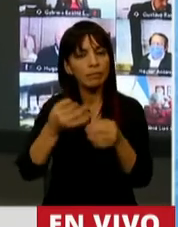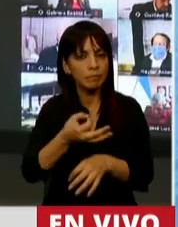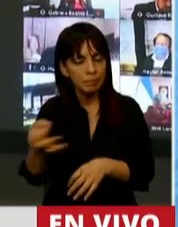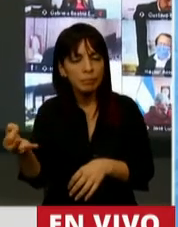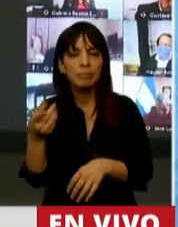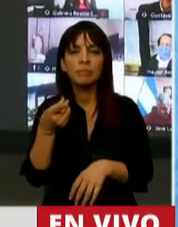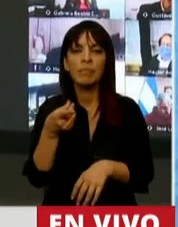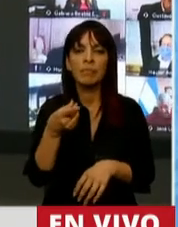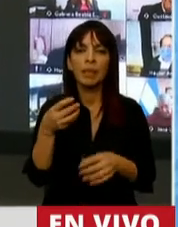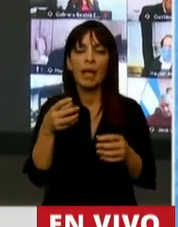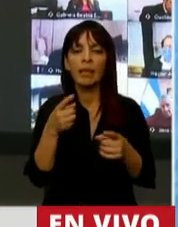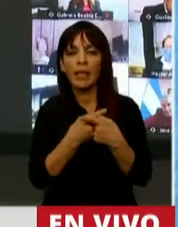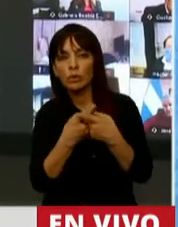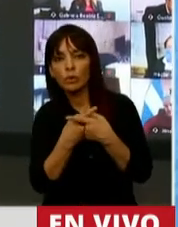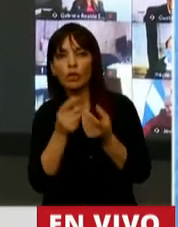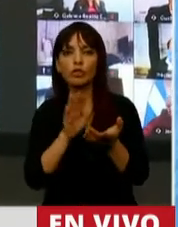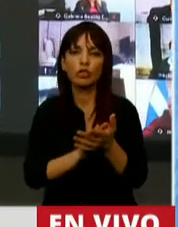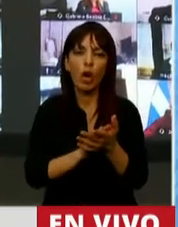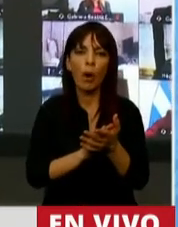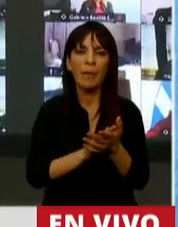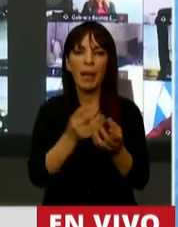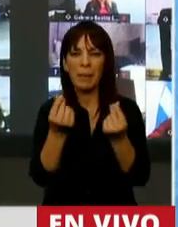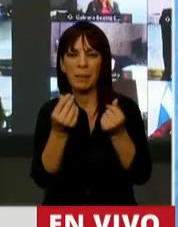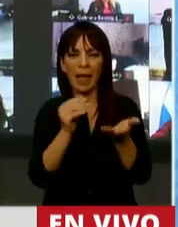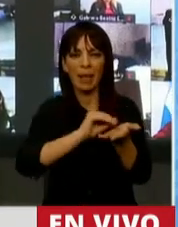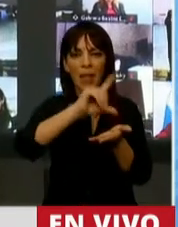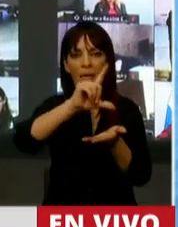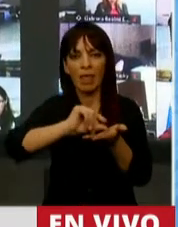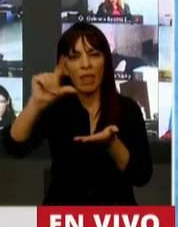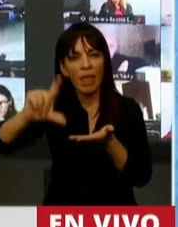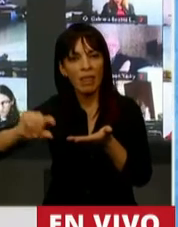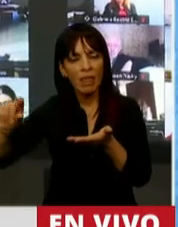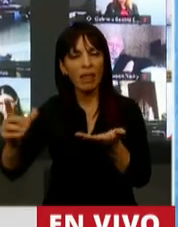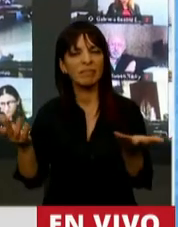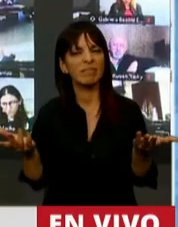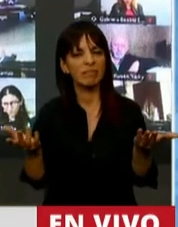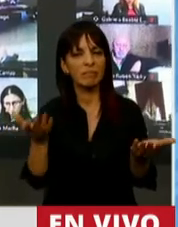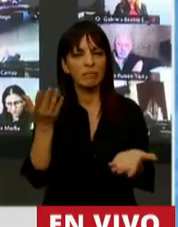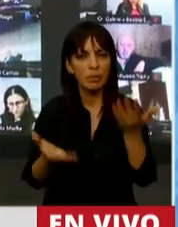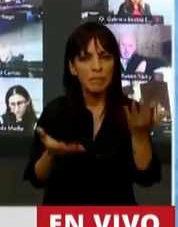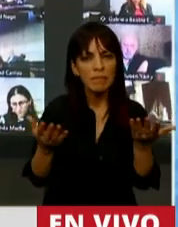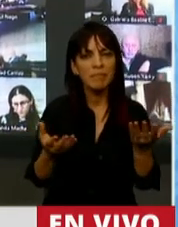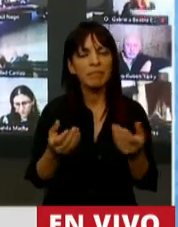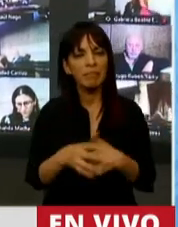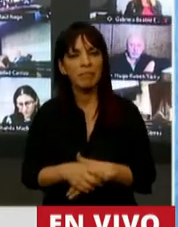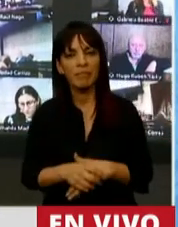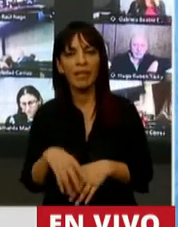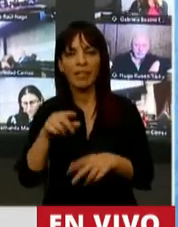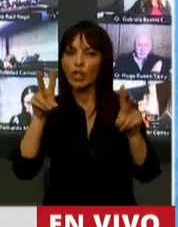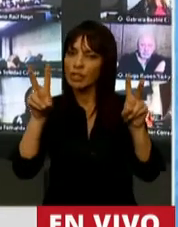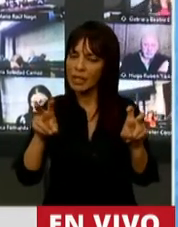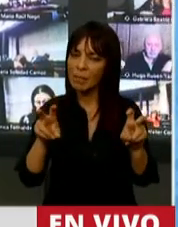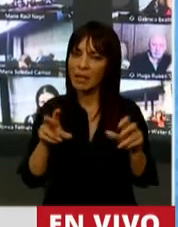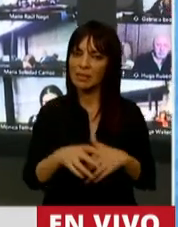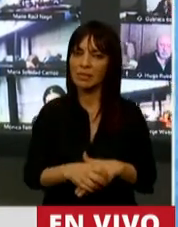de la disparidad en cuanto al comparativo y a la discrecionalidad son cuestiones